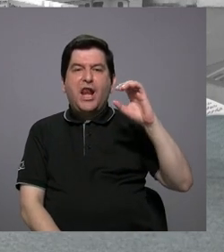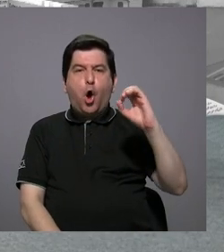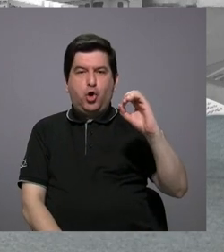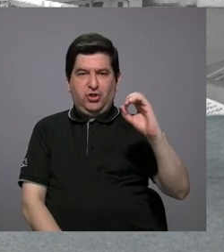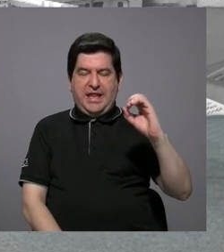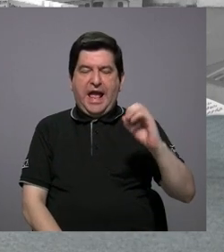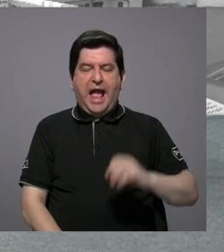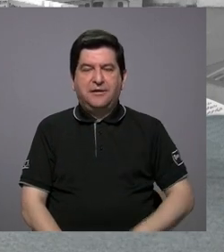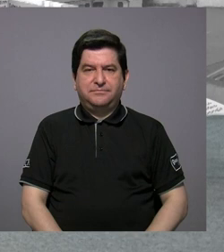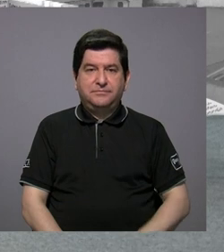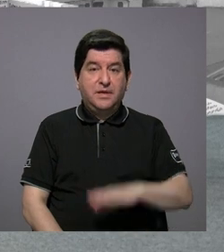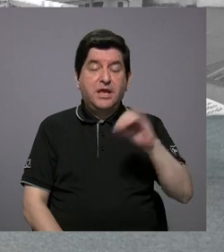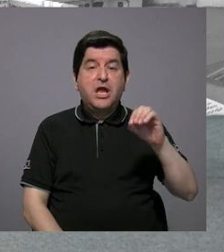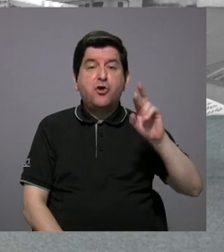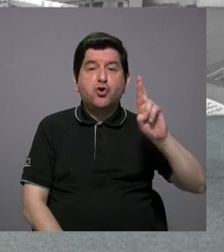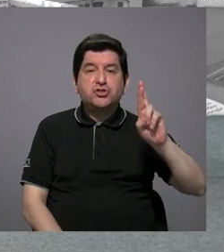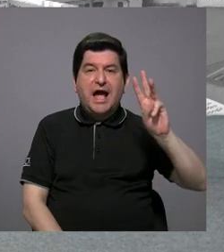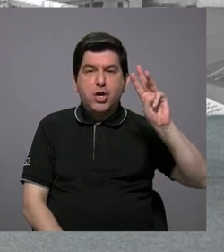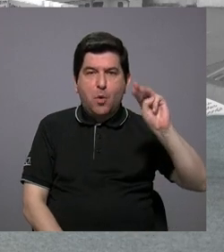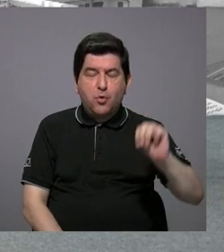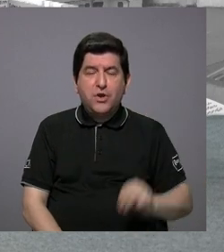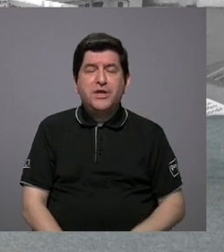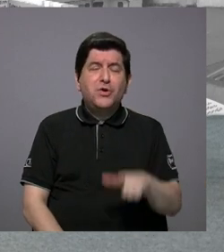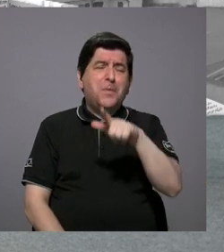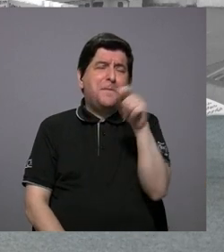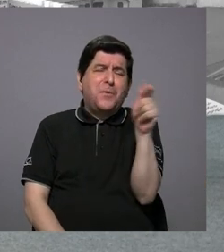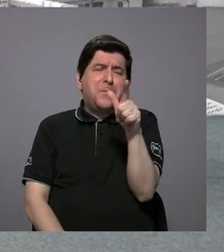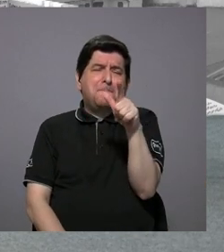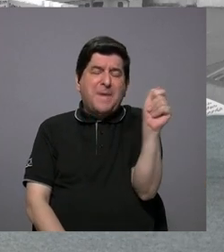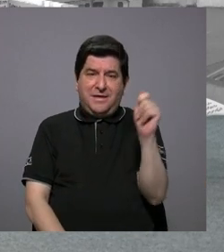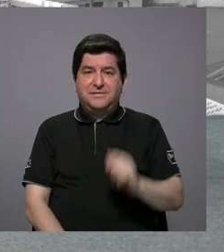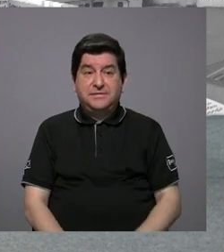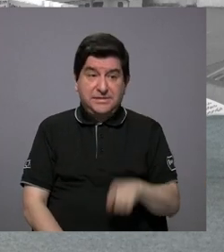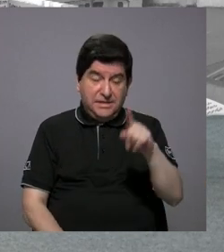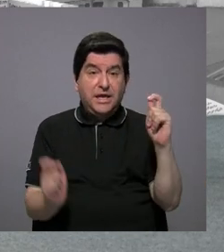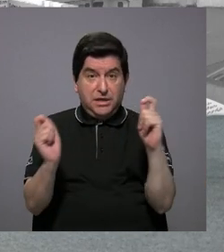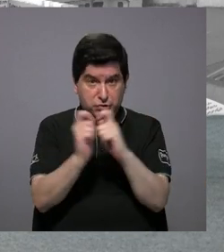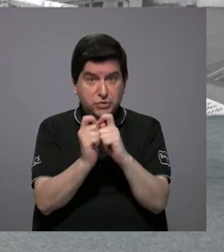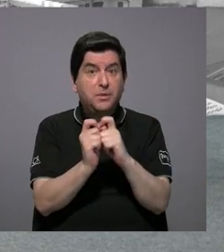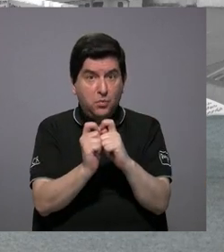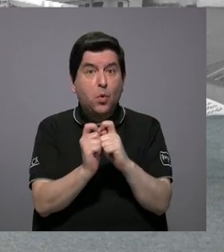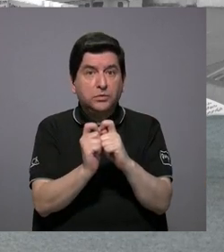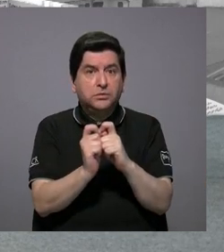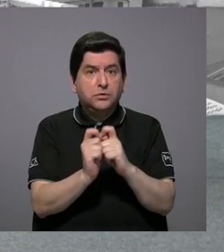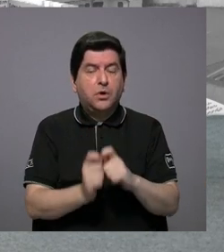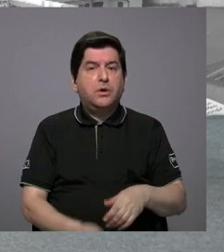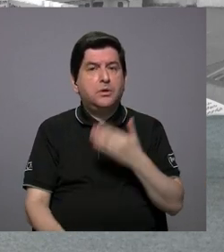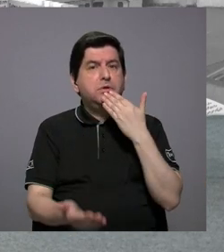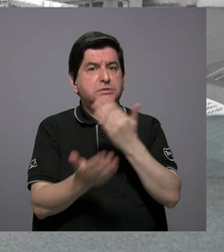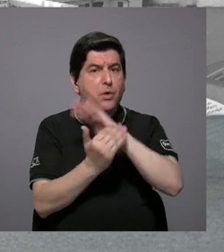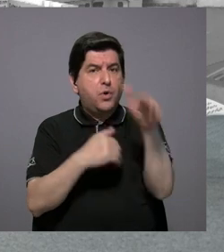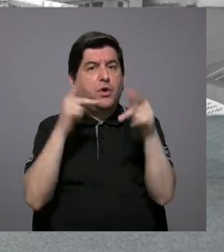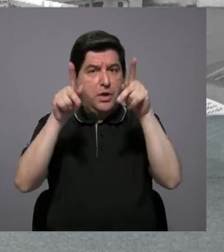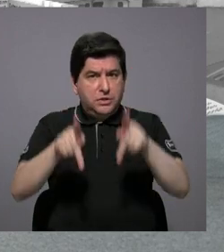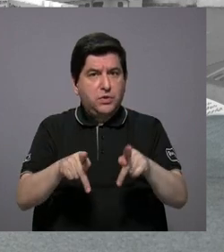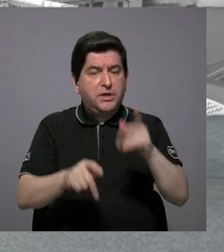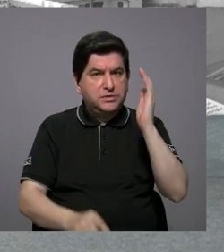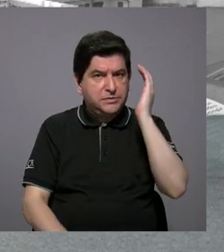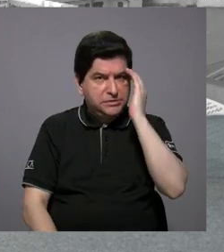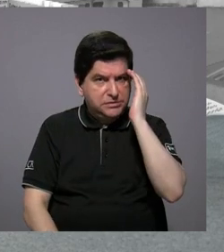y Murillo, ¿verdad? Desde hace meses, ¿verdad? Ese es un detalle que sería bueno que todo el mundo